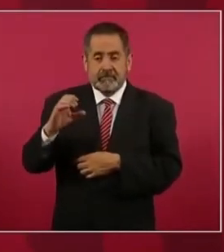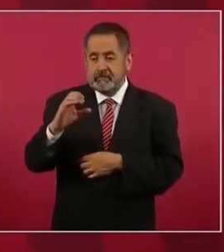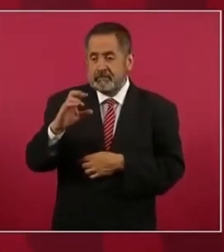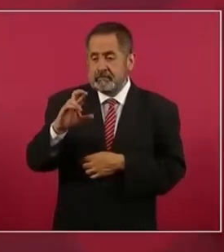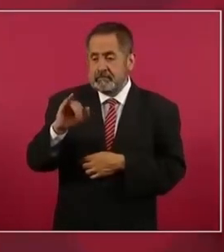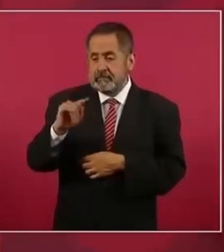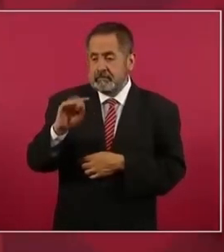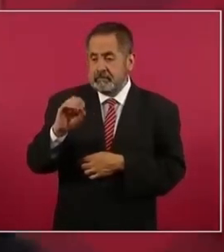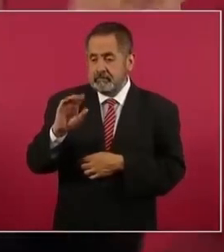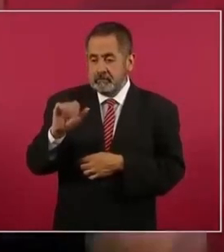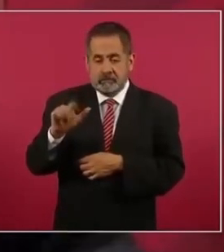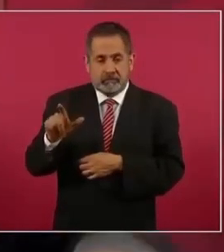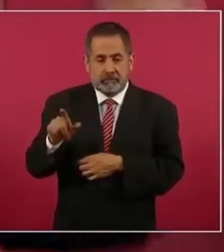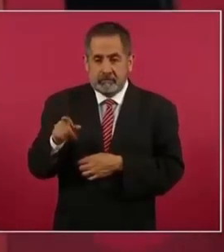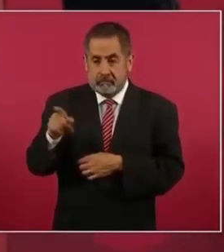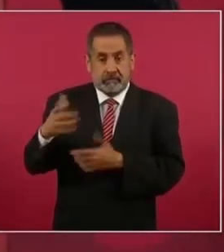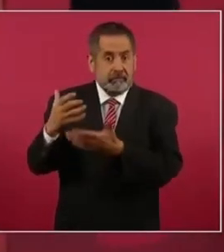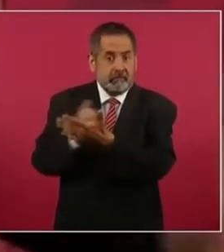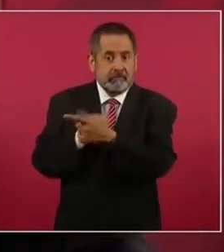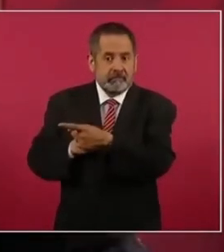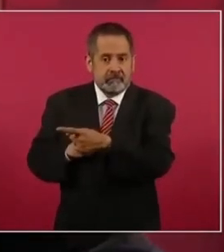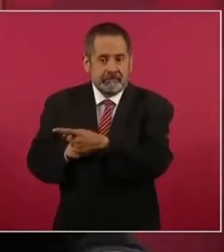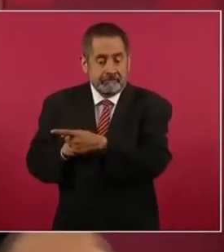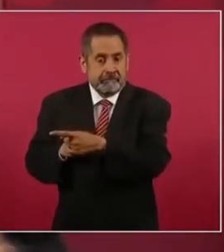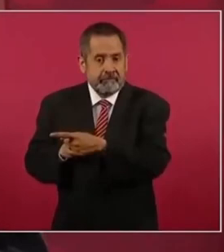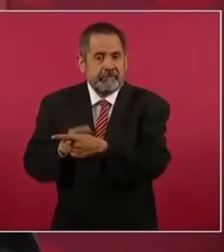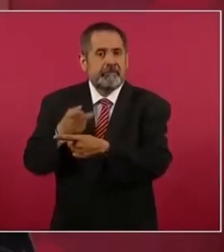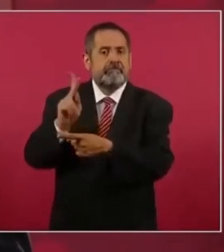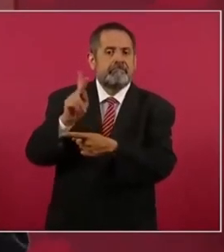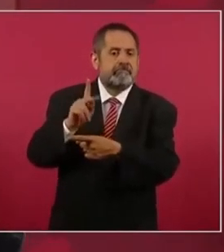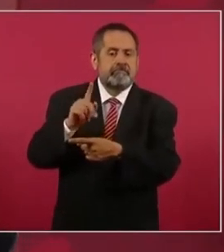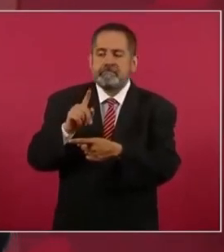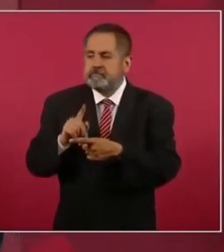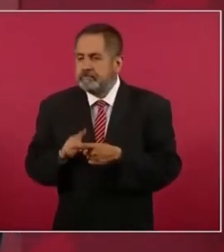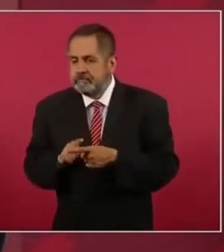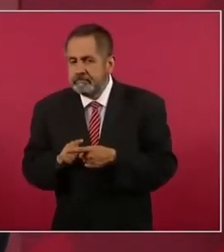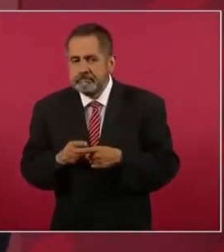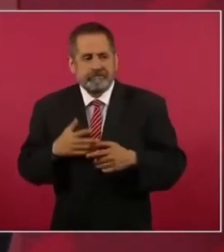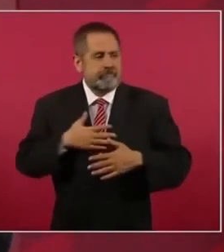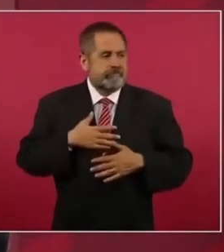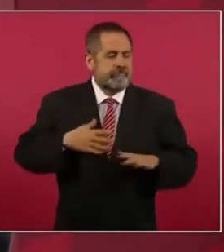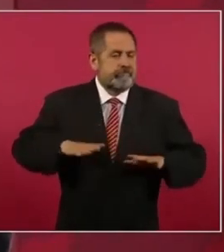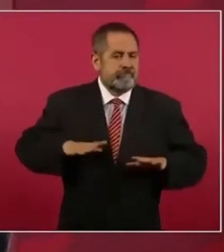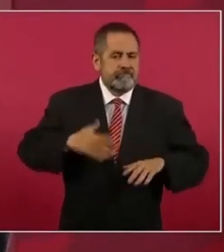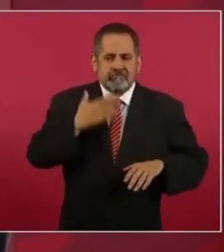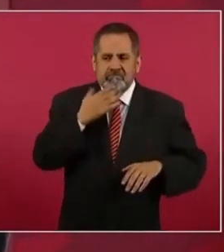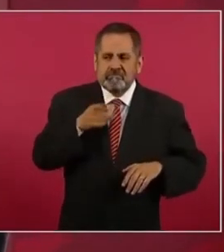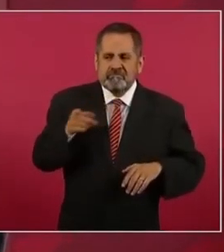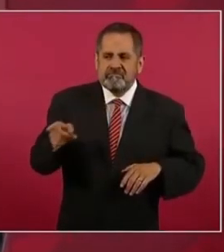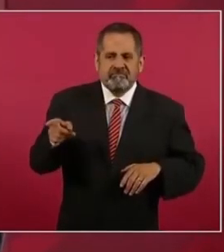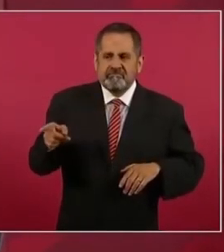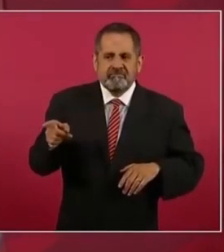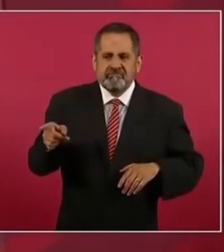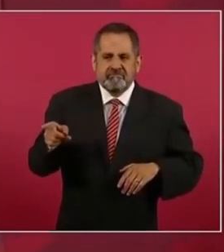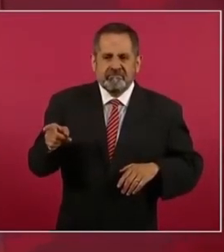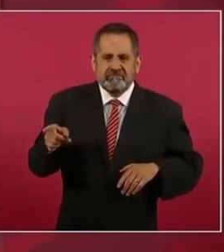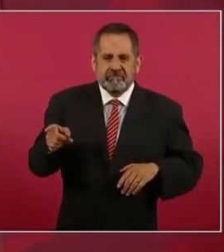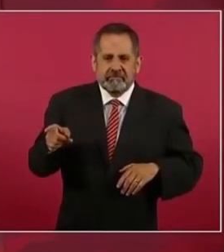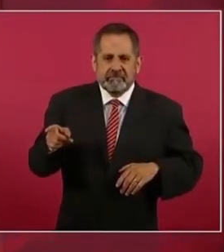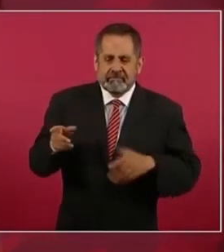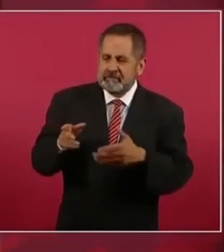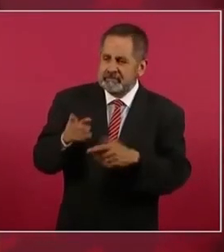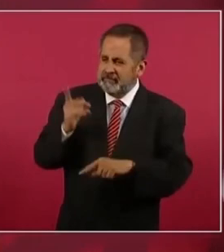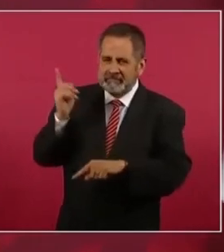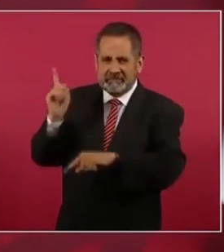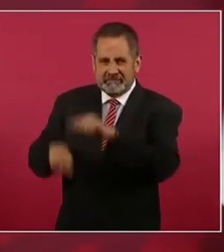pero como a nosotros no nos trataban entonces como adversarios a